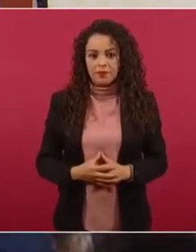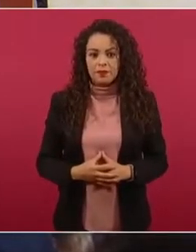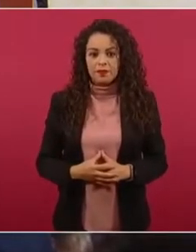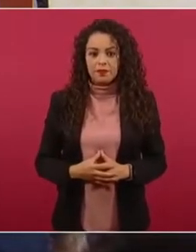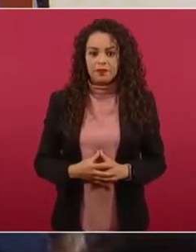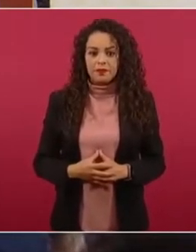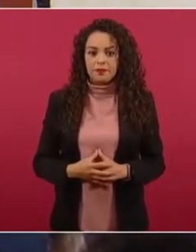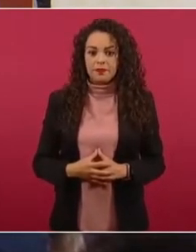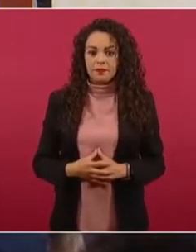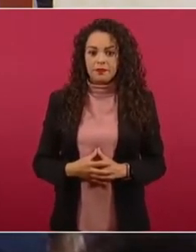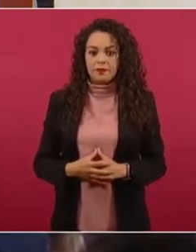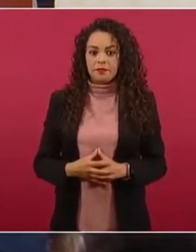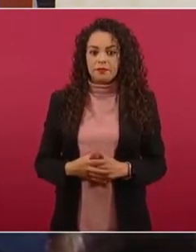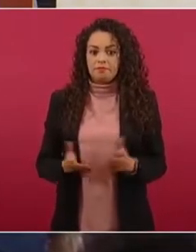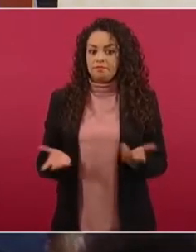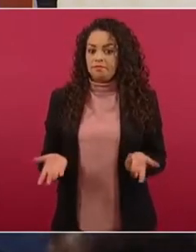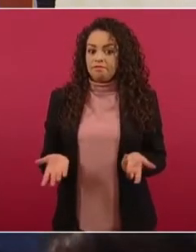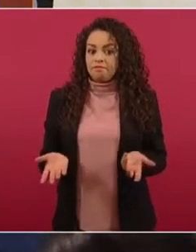nosotros estamos